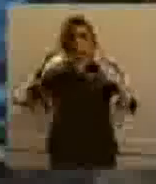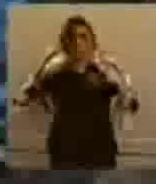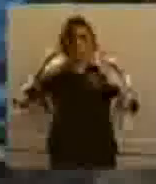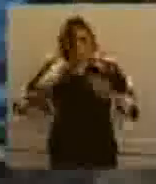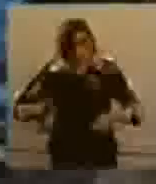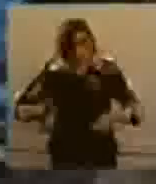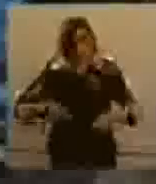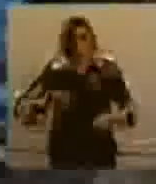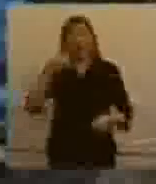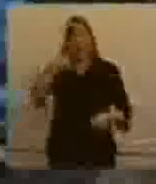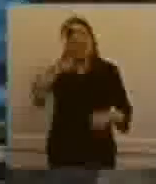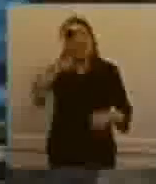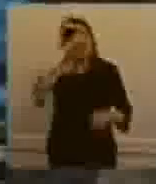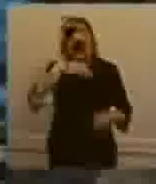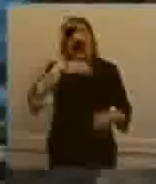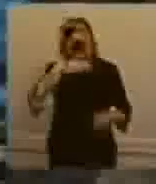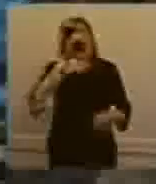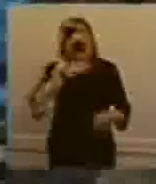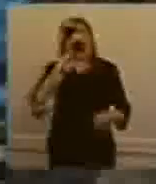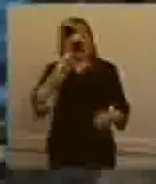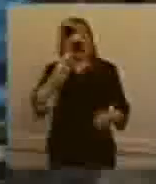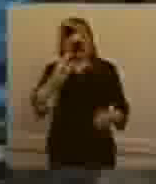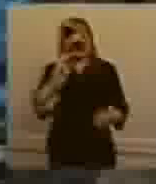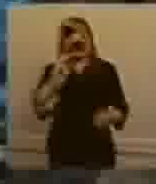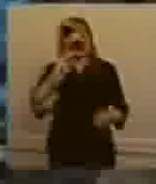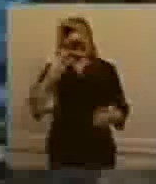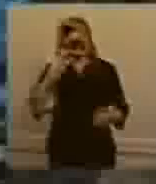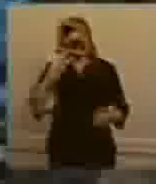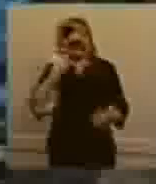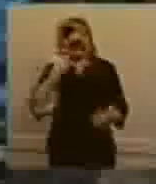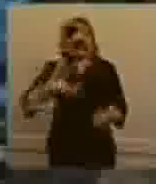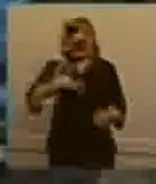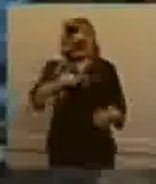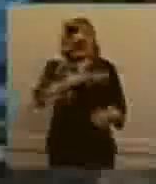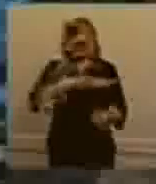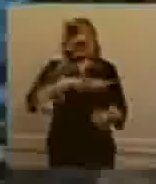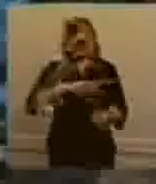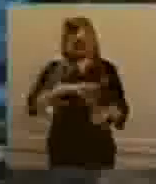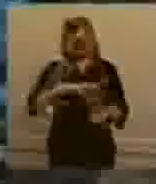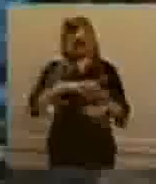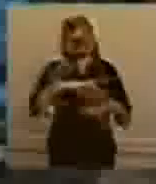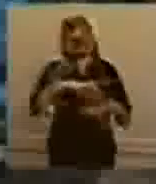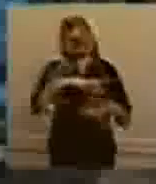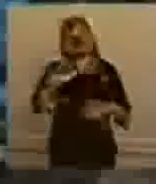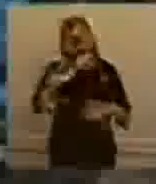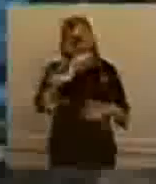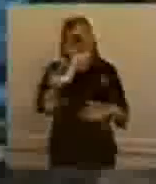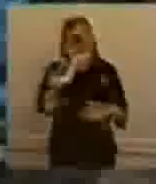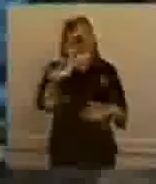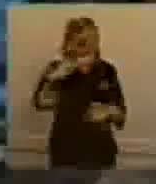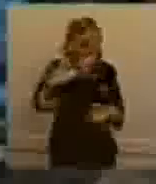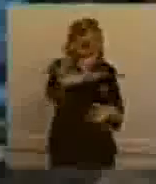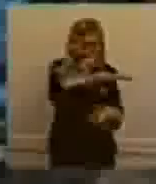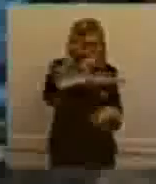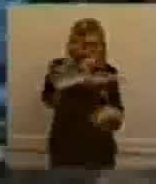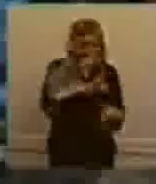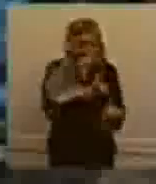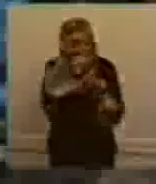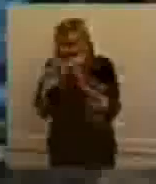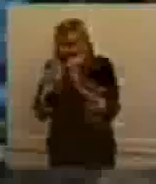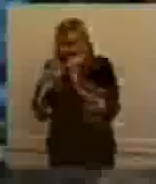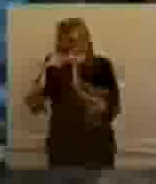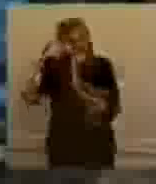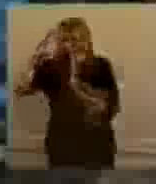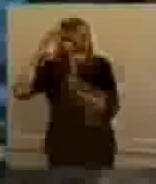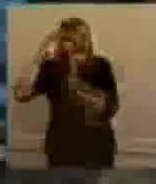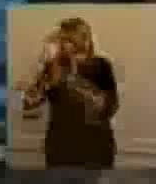en la zona rural, pueblos originarios de Comayo, Nenque, zona rural, pueblos originarios de Laguna Blanca, Blancura y Cañadón, chileno, en Villa Langostura